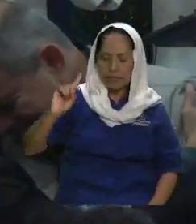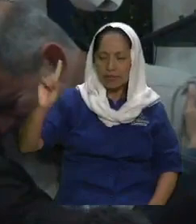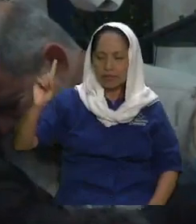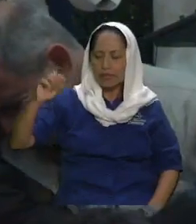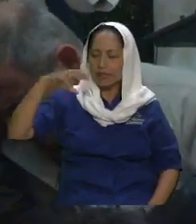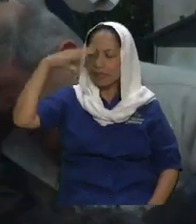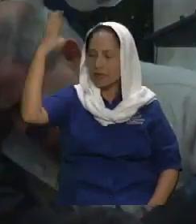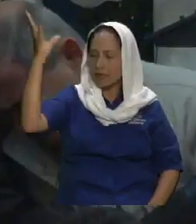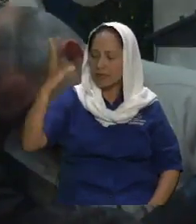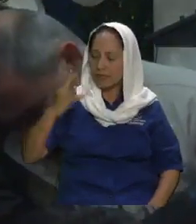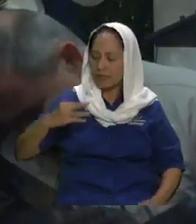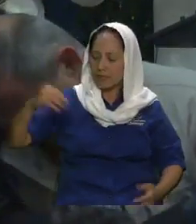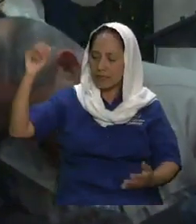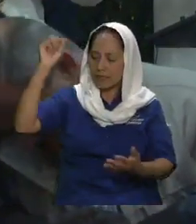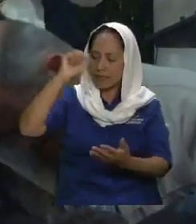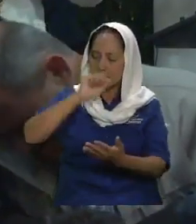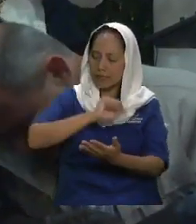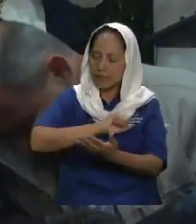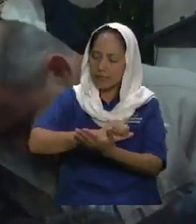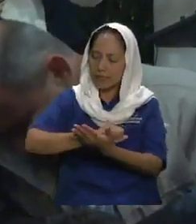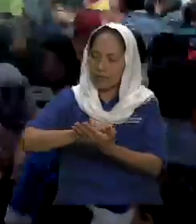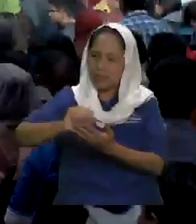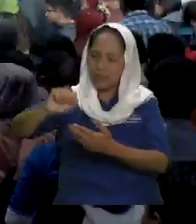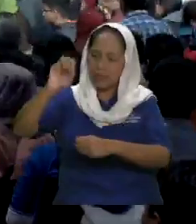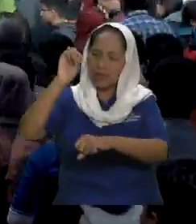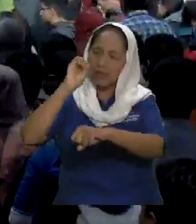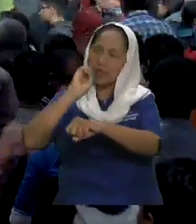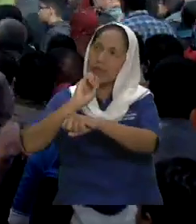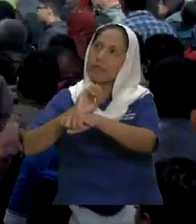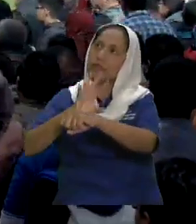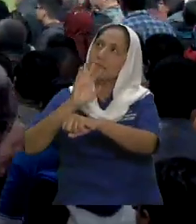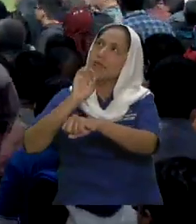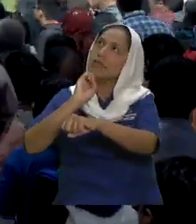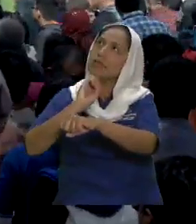consejero consejero y consolador